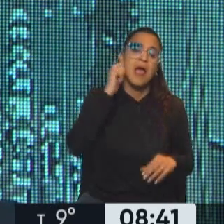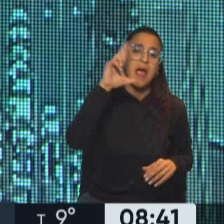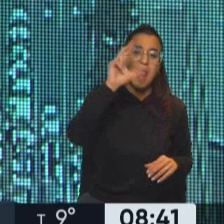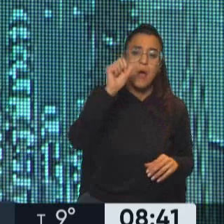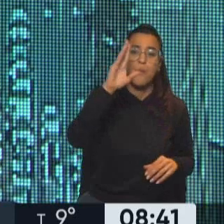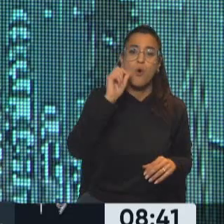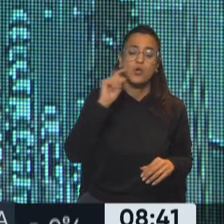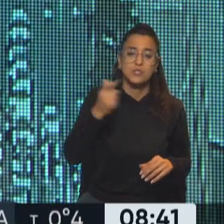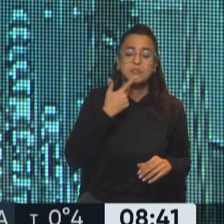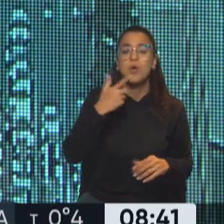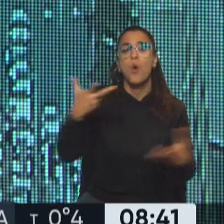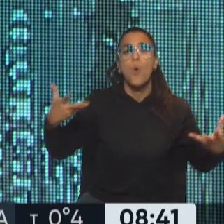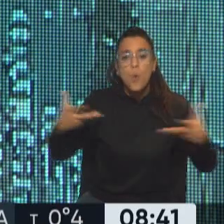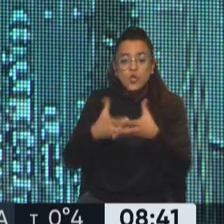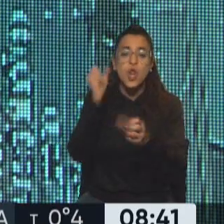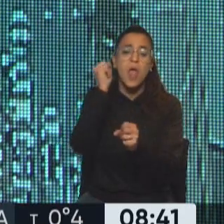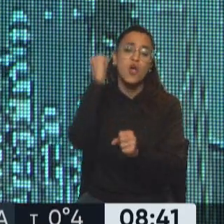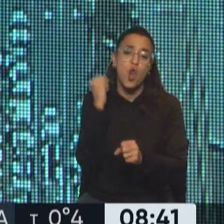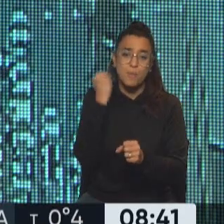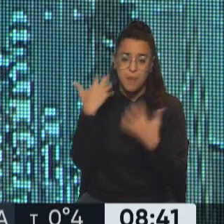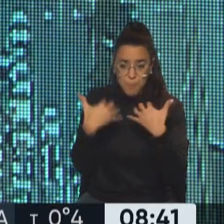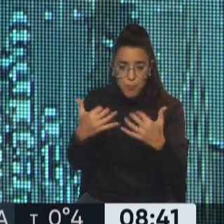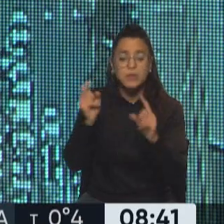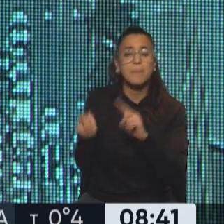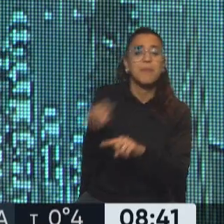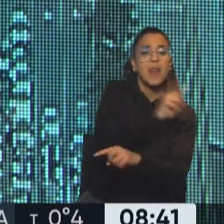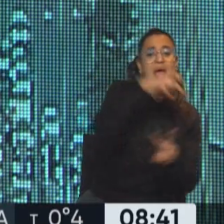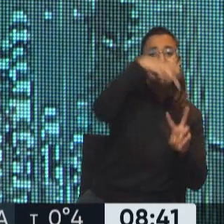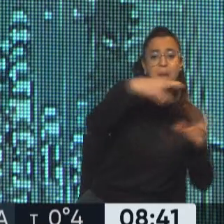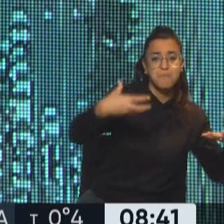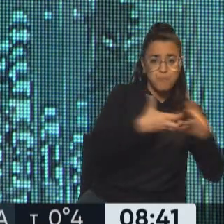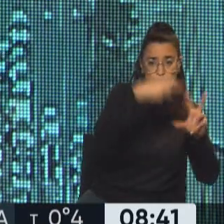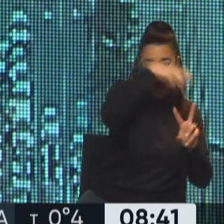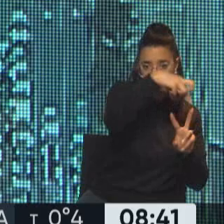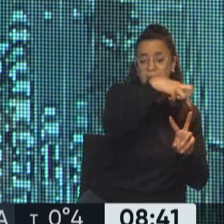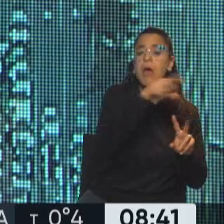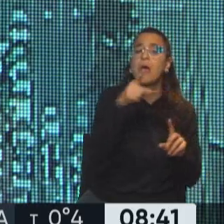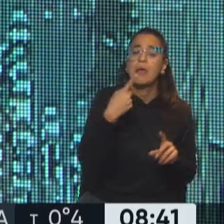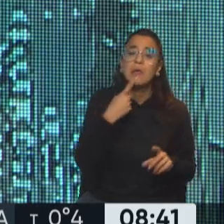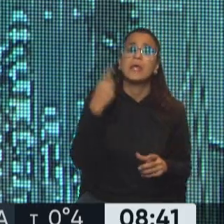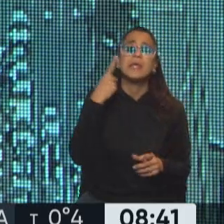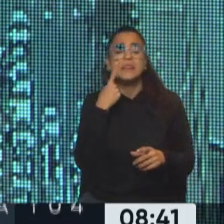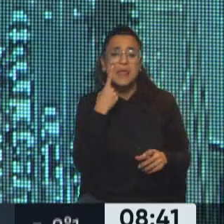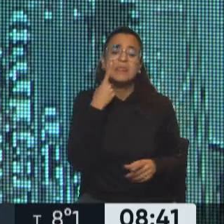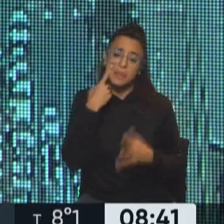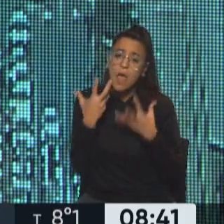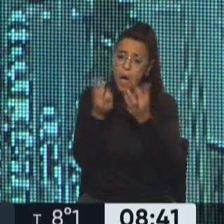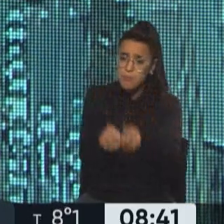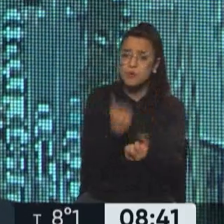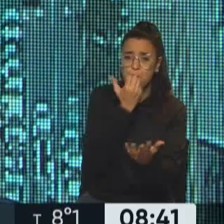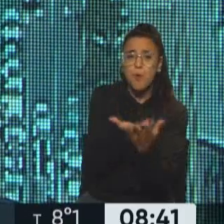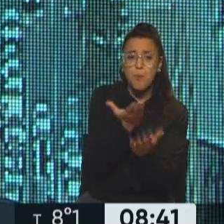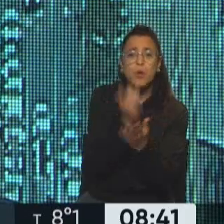Unión de Trabajadores de la Economía Popular, por otro lado, la Cámpora y los intendentes que están apoyando abiertamente esta